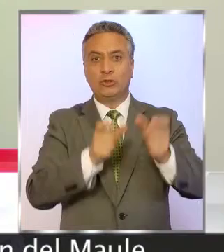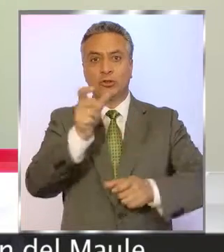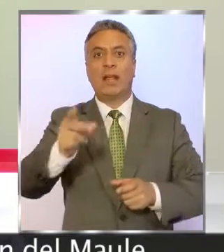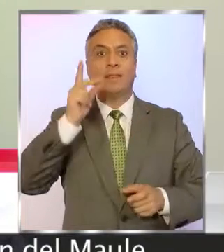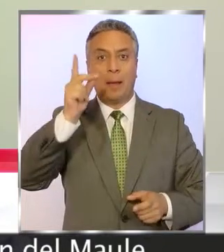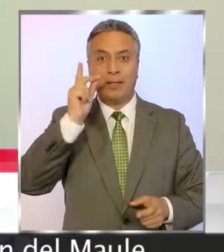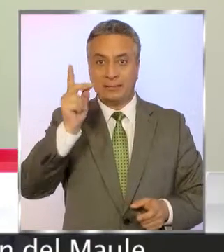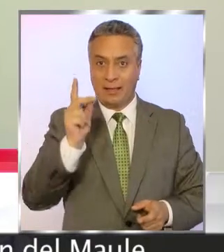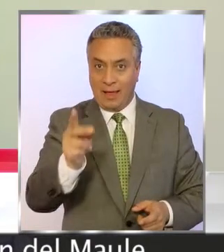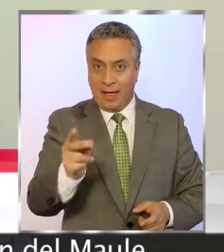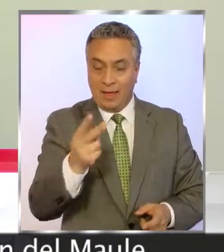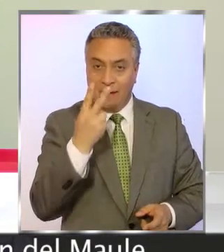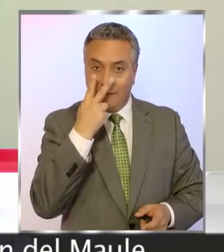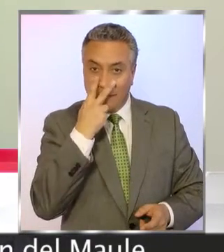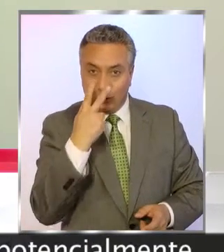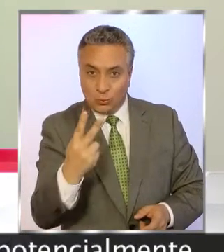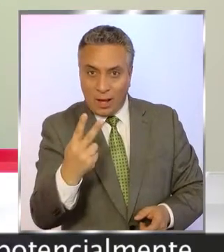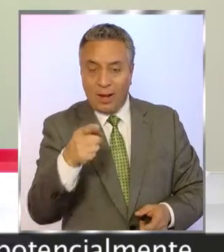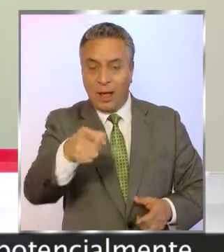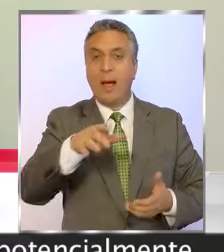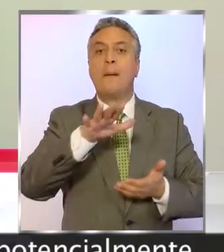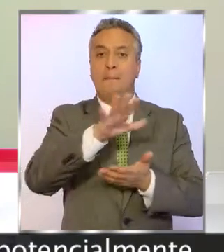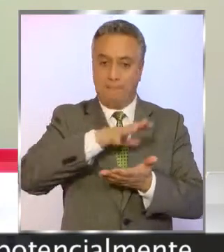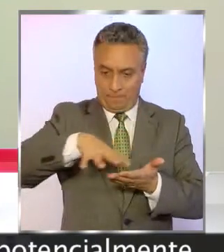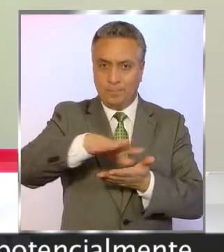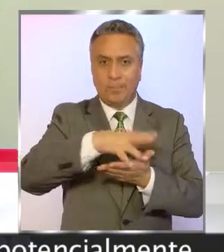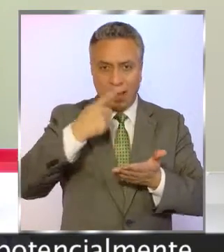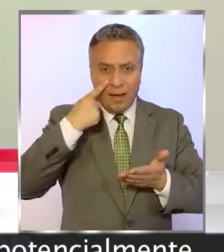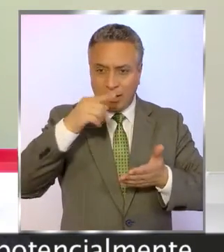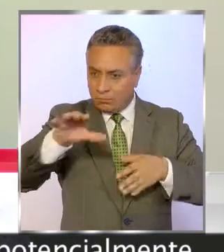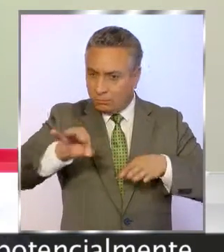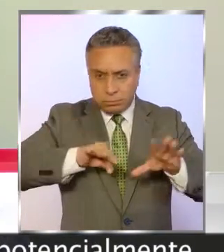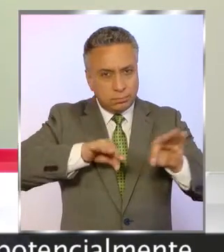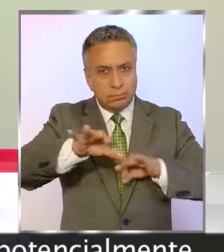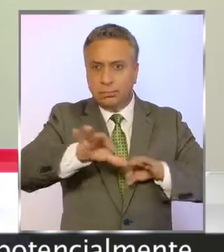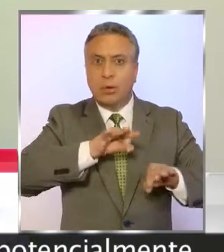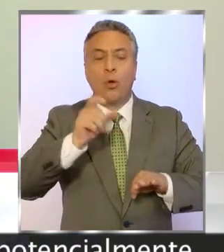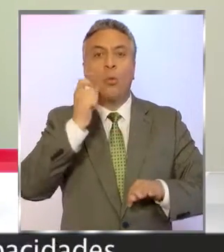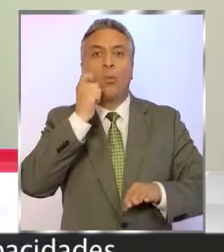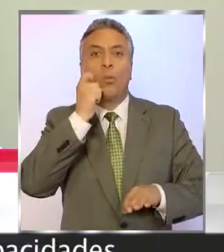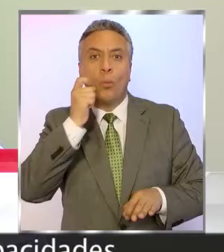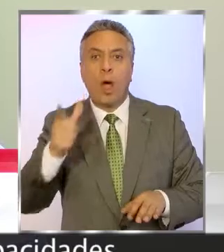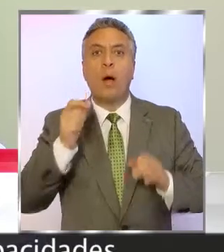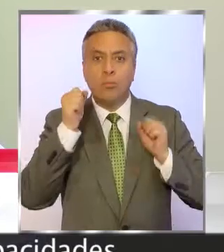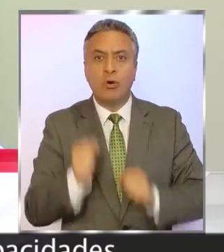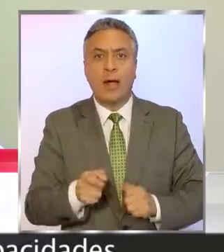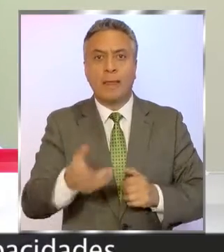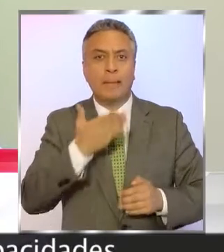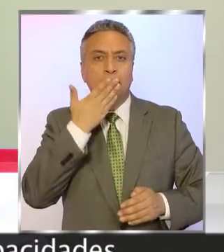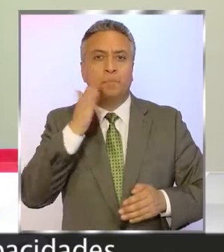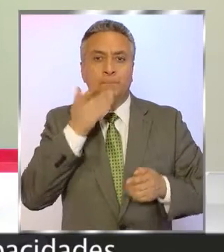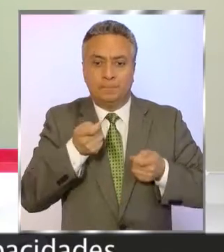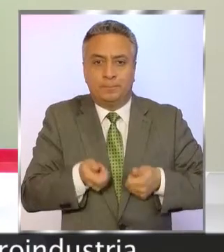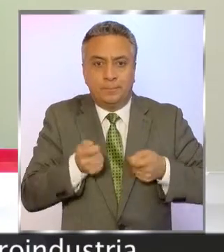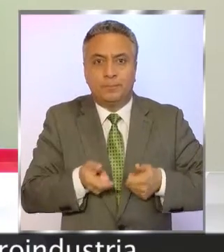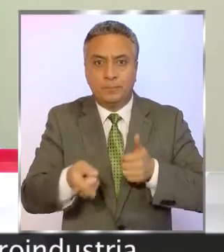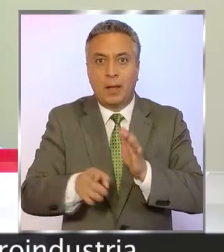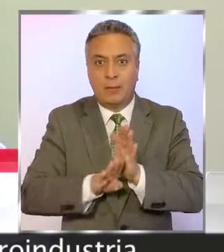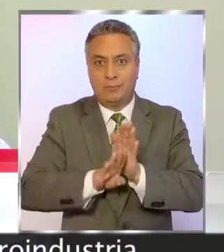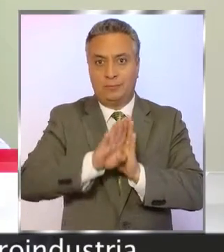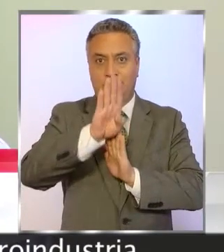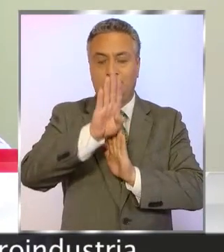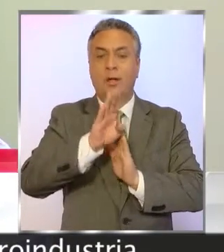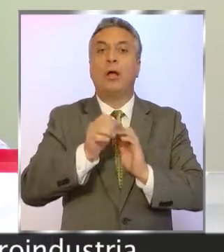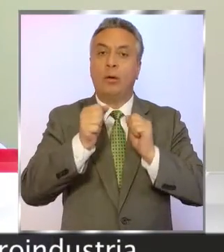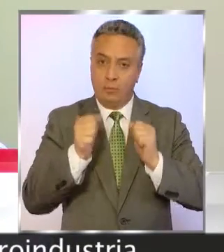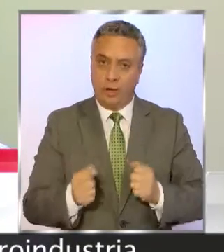discapacidad visual de la región del Maule, hacer un screening de cuáles son potencialmente pueden desarrollar estas capacidades y poner a